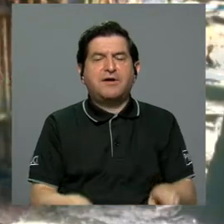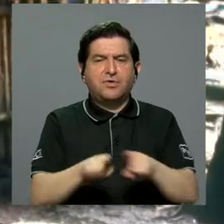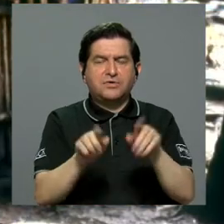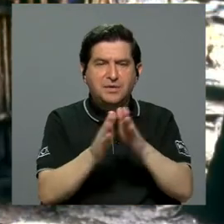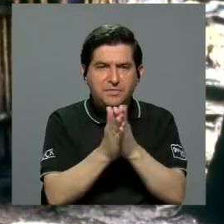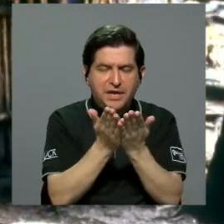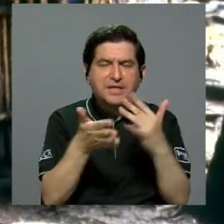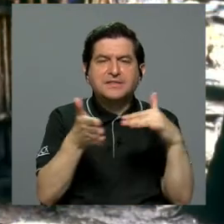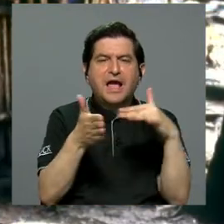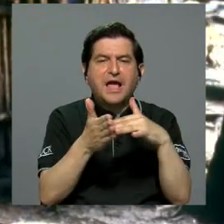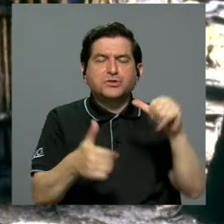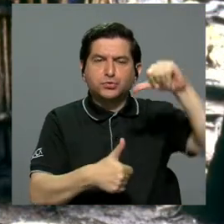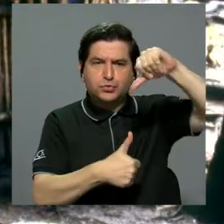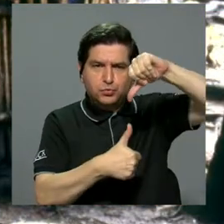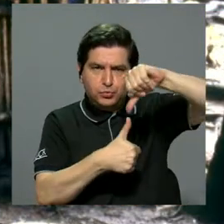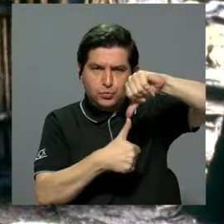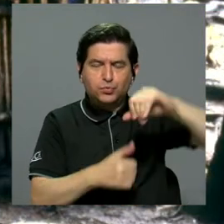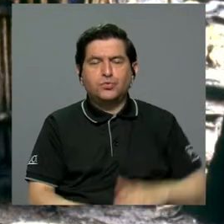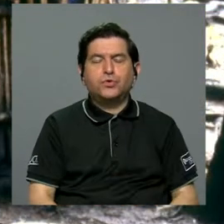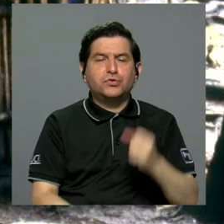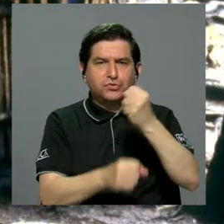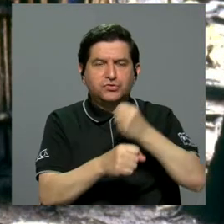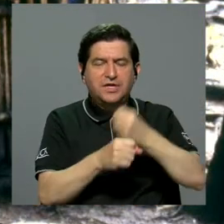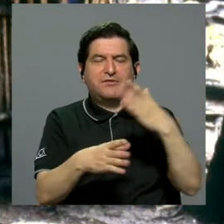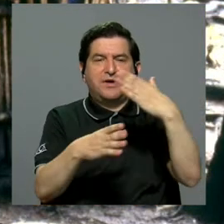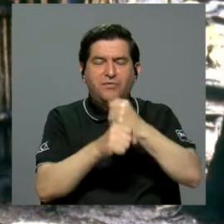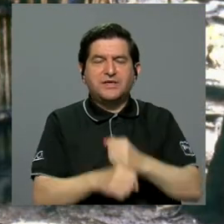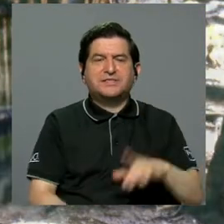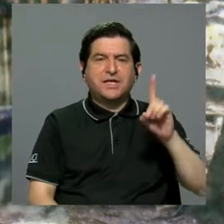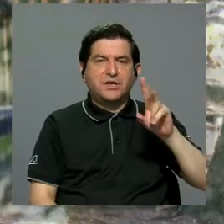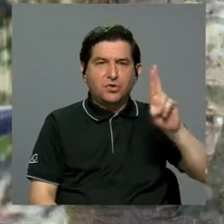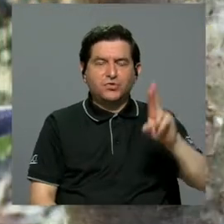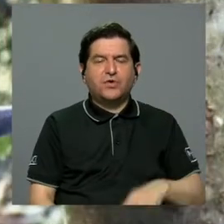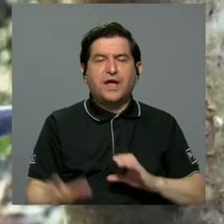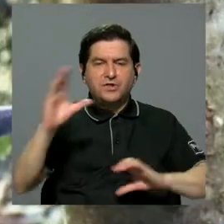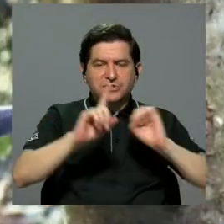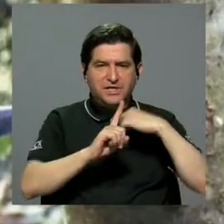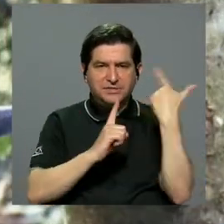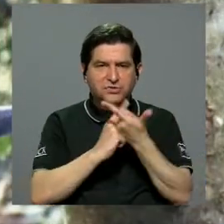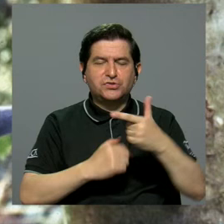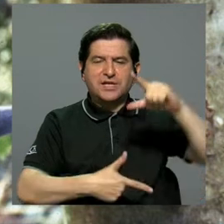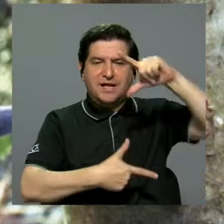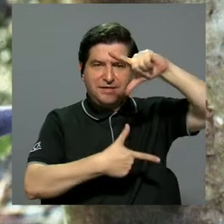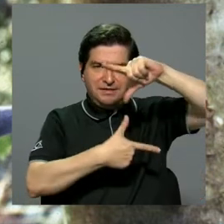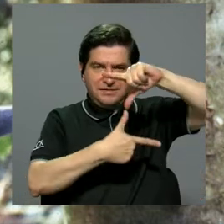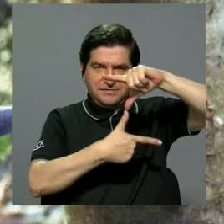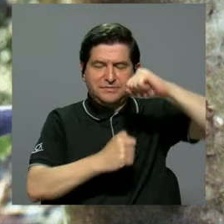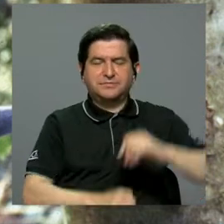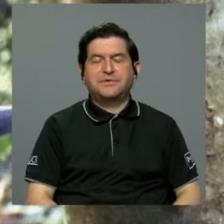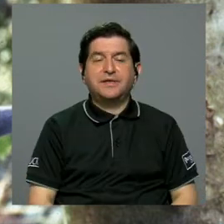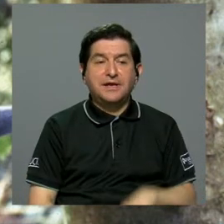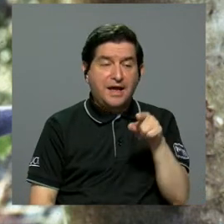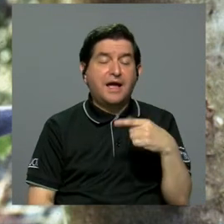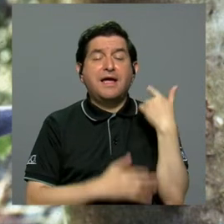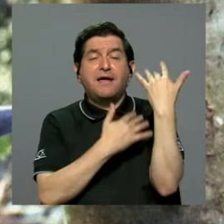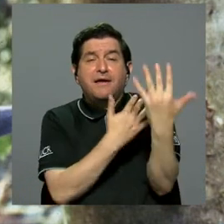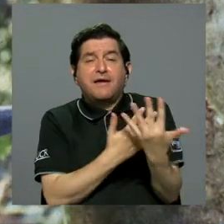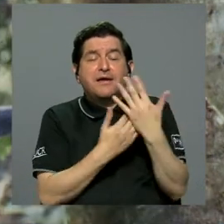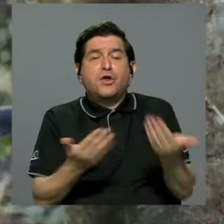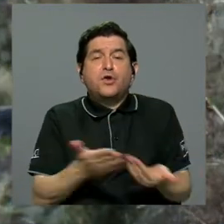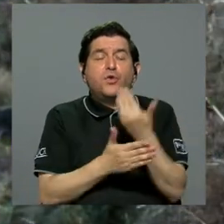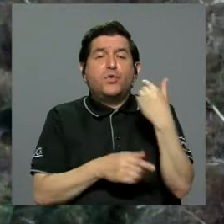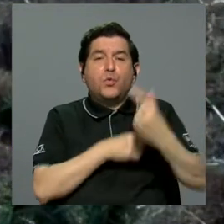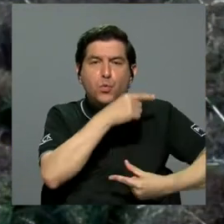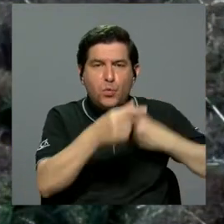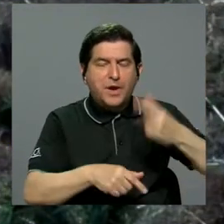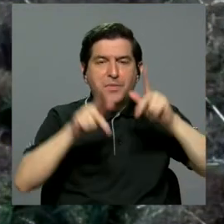anuario de estudios centroamericanos, para el doctorado en el doctorado en Ciencias Sociales sobre América Central, y es nuestra esperanza que las